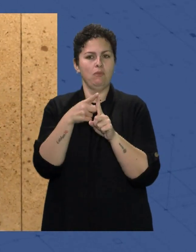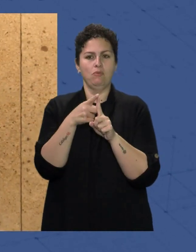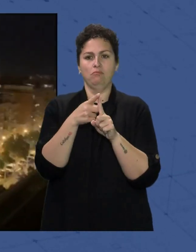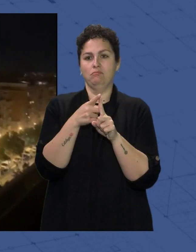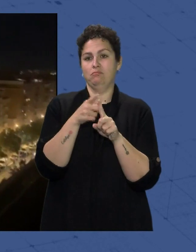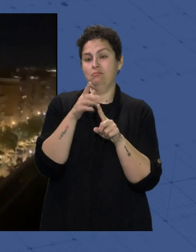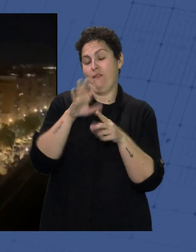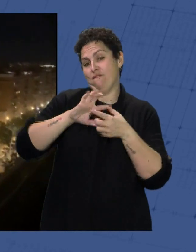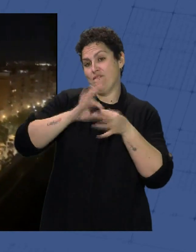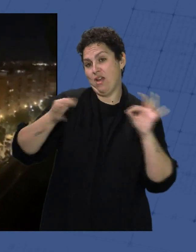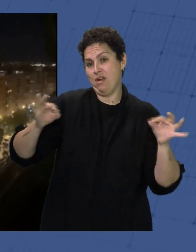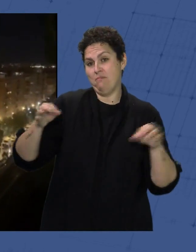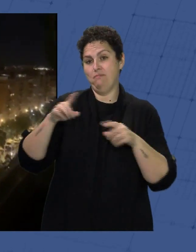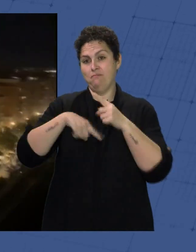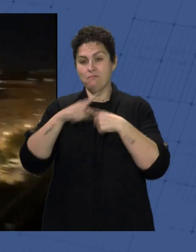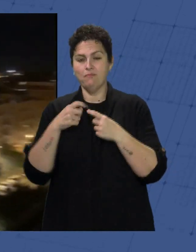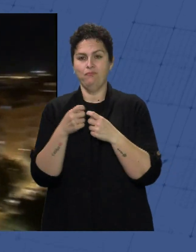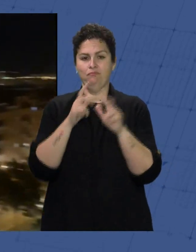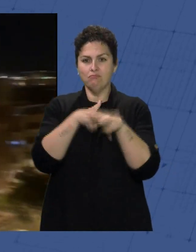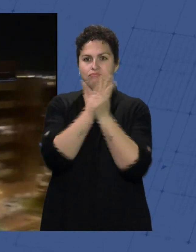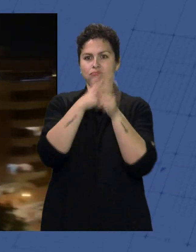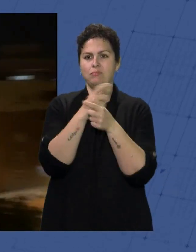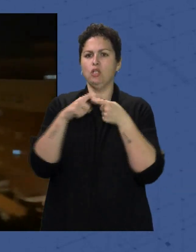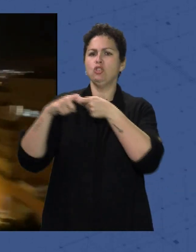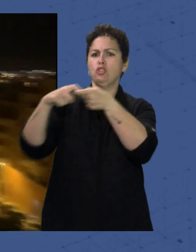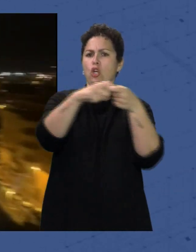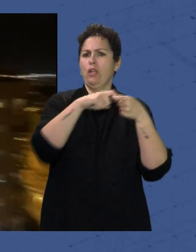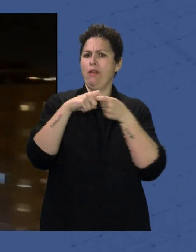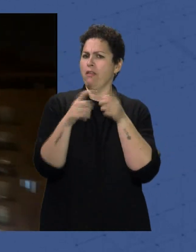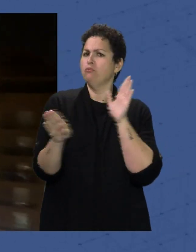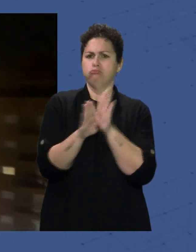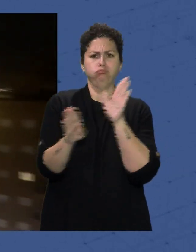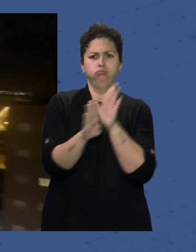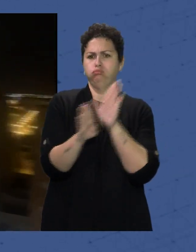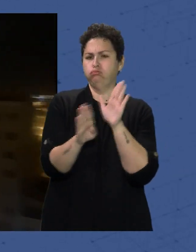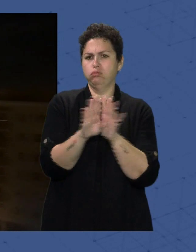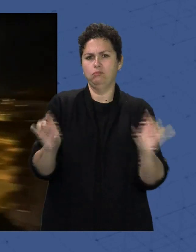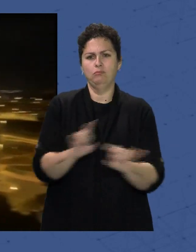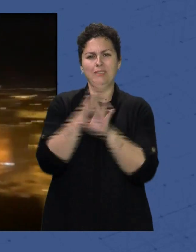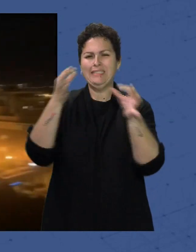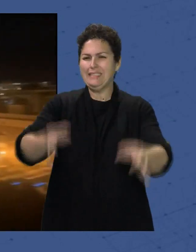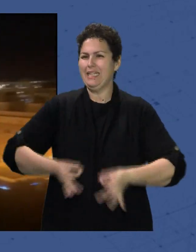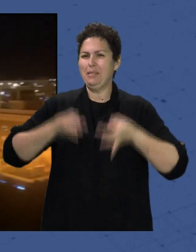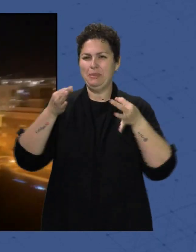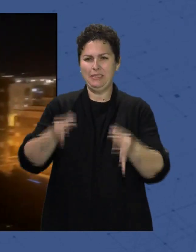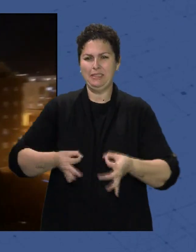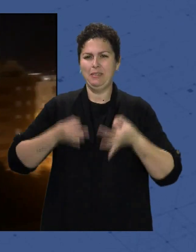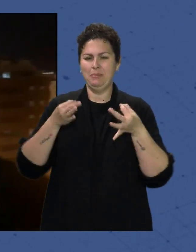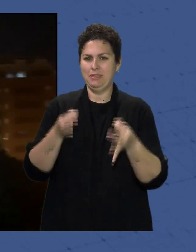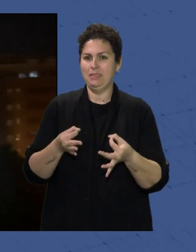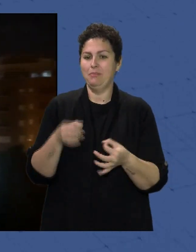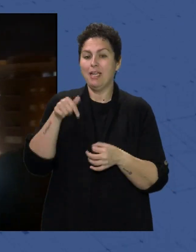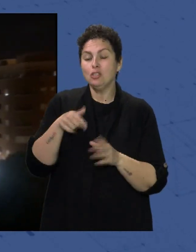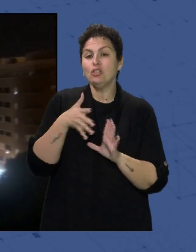queridos Y la solidaridad No cesaba Si había algo Que no parábamos De escuchar Era que esto Nos iba a hacer